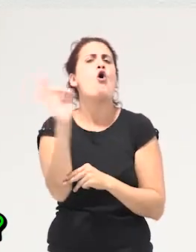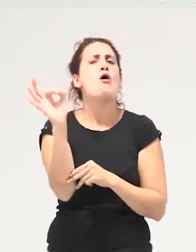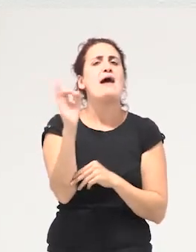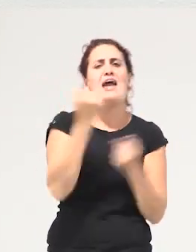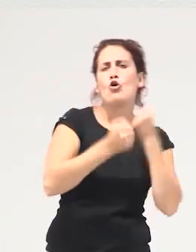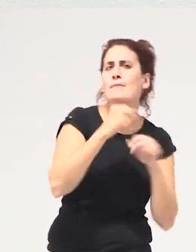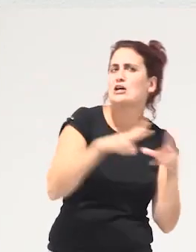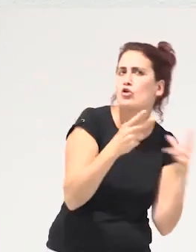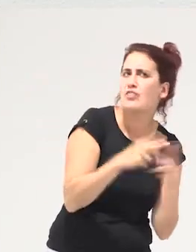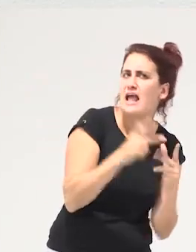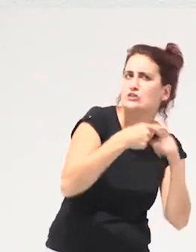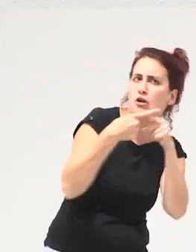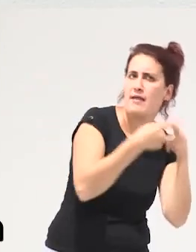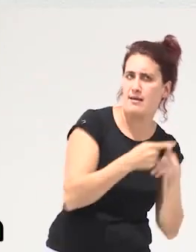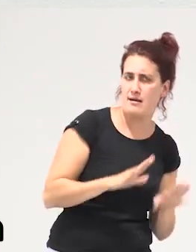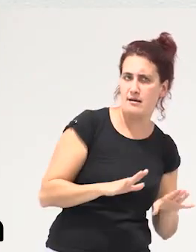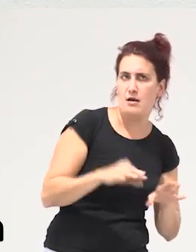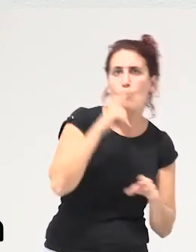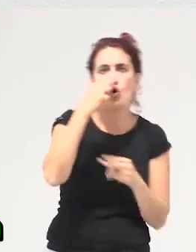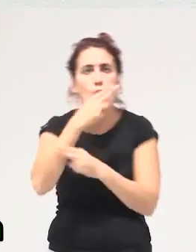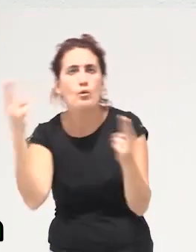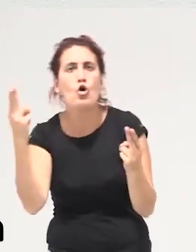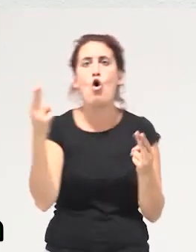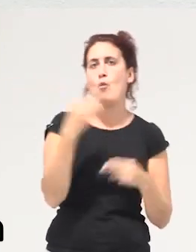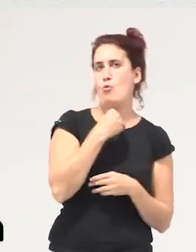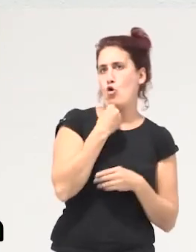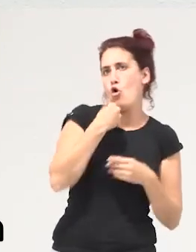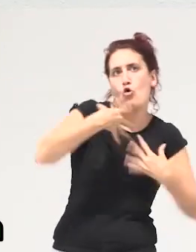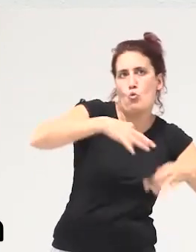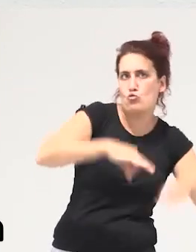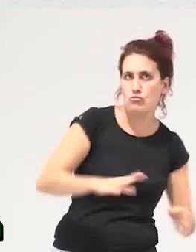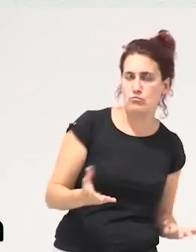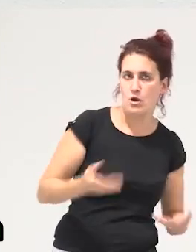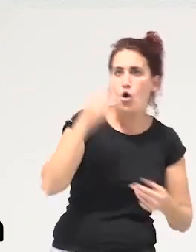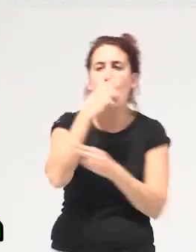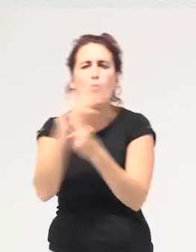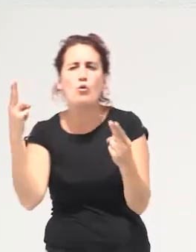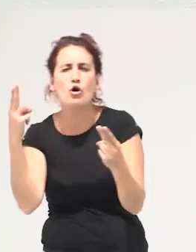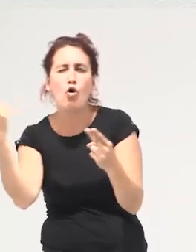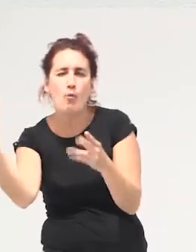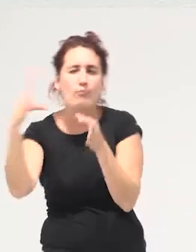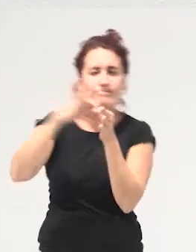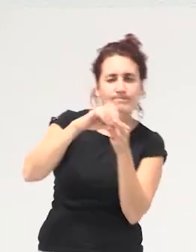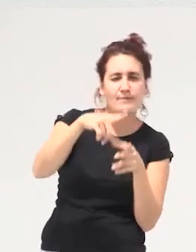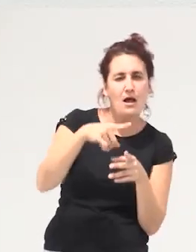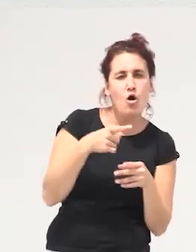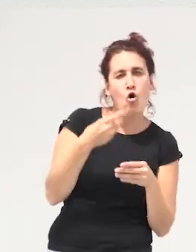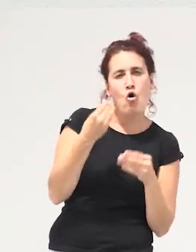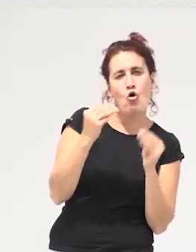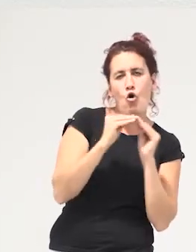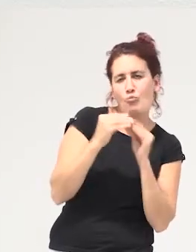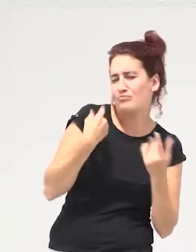y solidaria por lo público o por lo común por qué tener que pensar lo público como opuesto a lo común y no replantear las